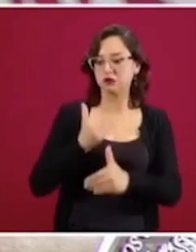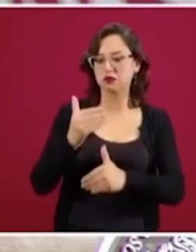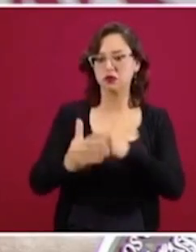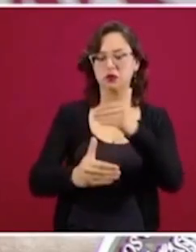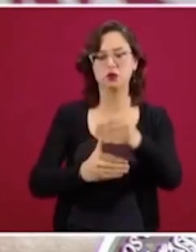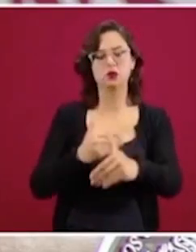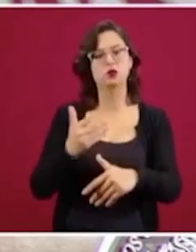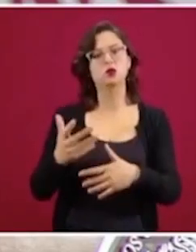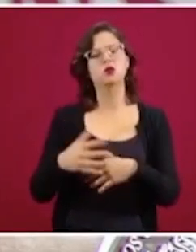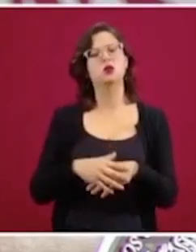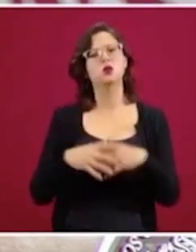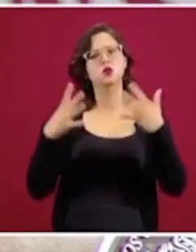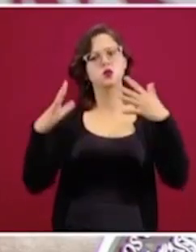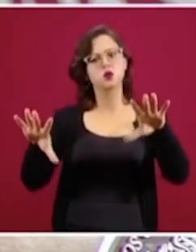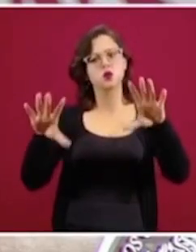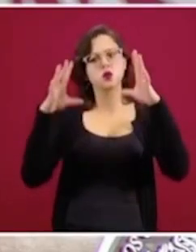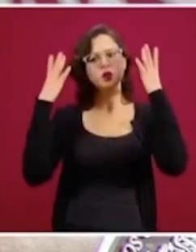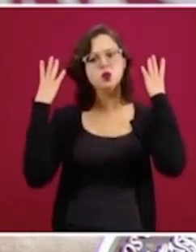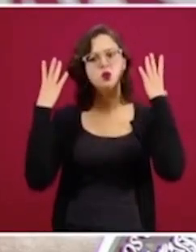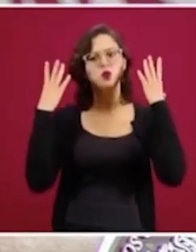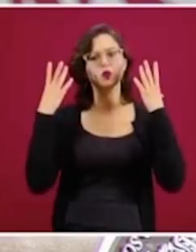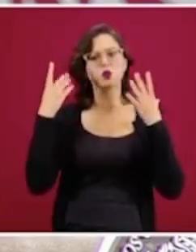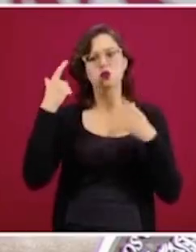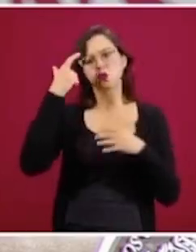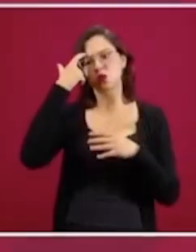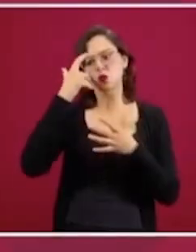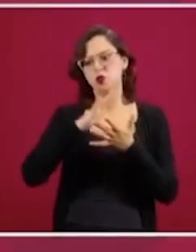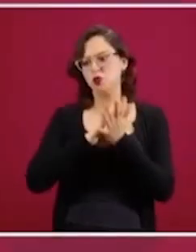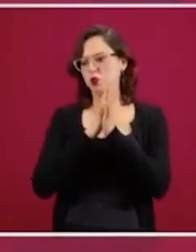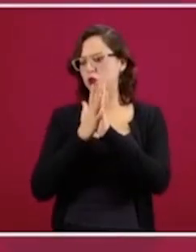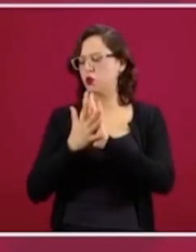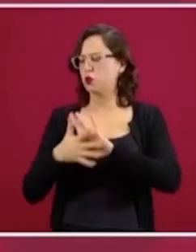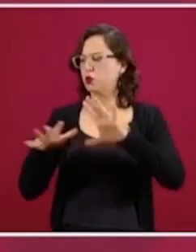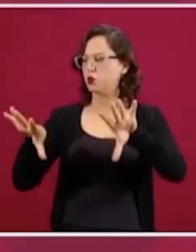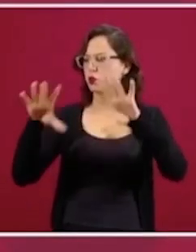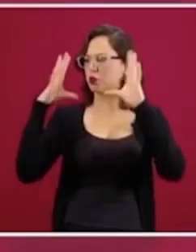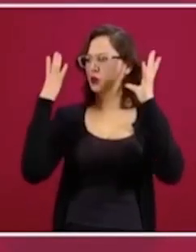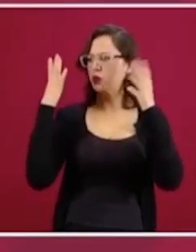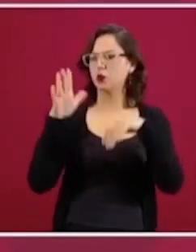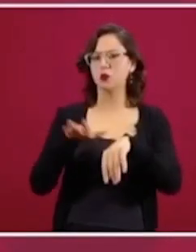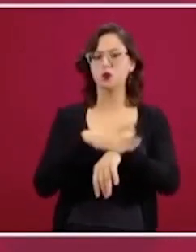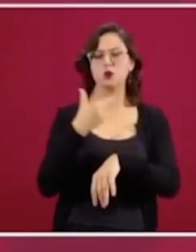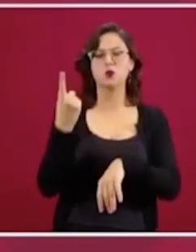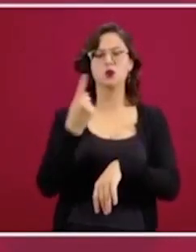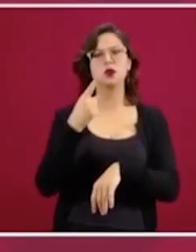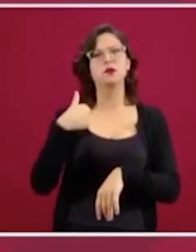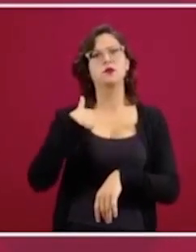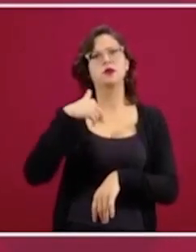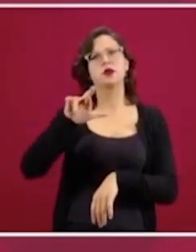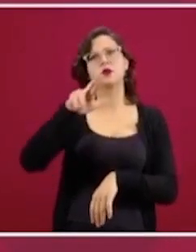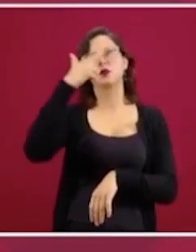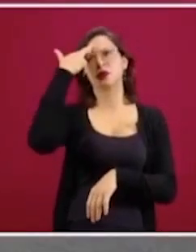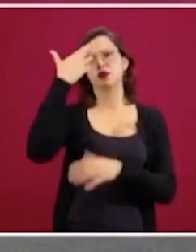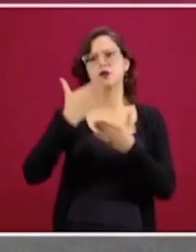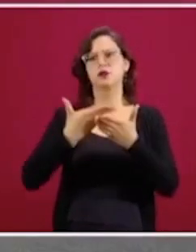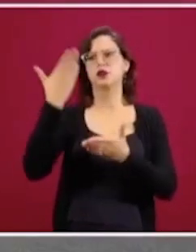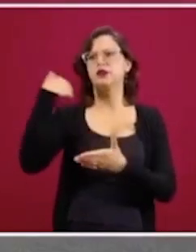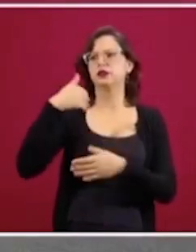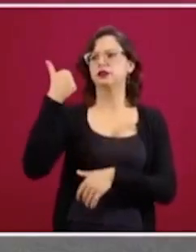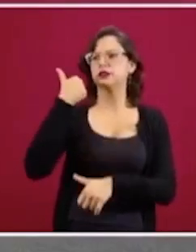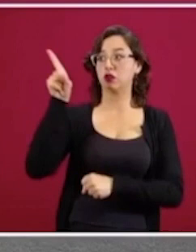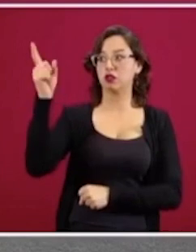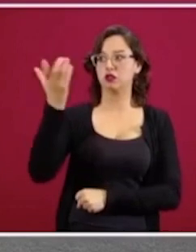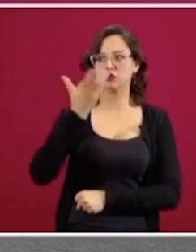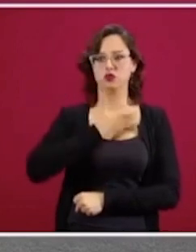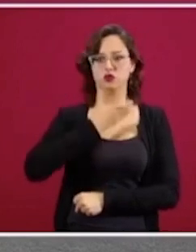que hace como seis años en el Zócalo en la oposición